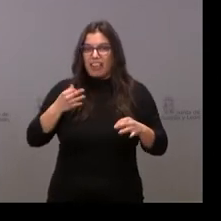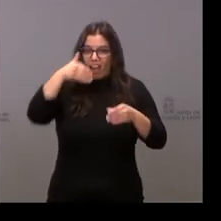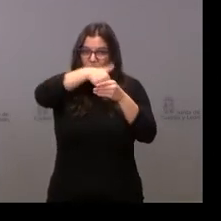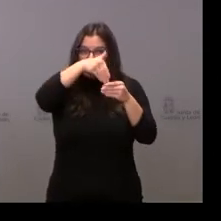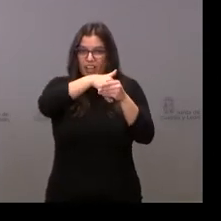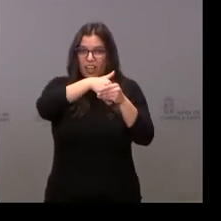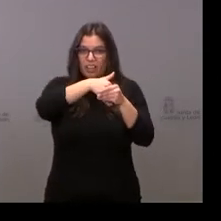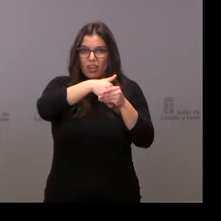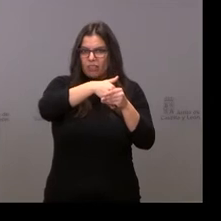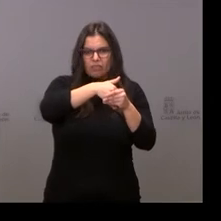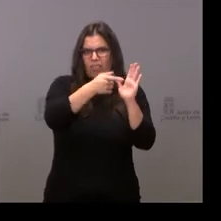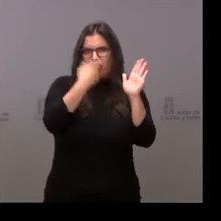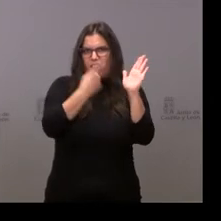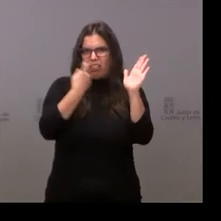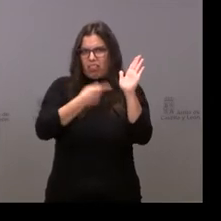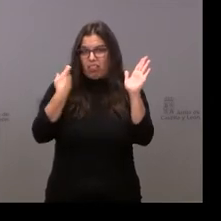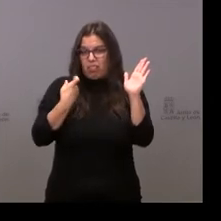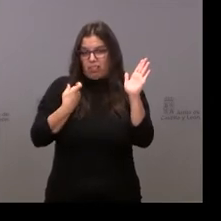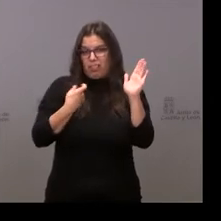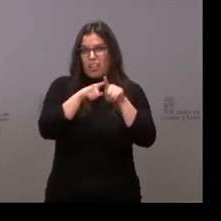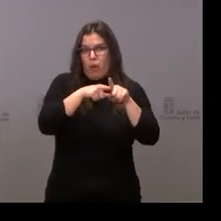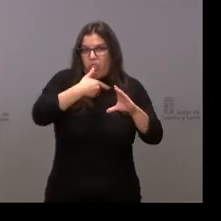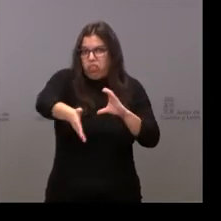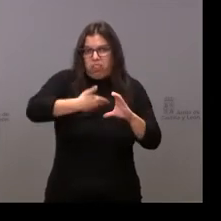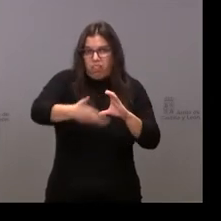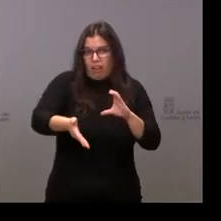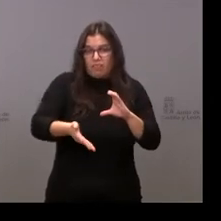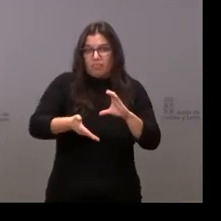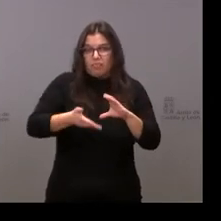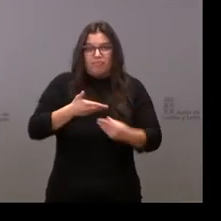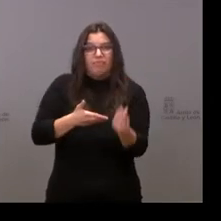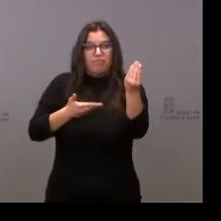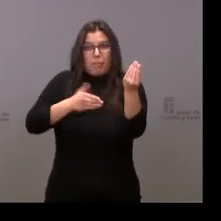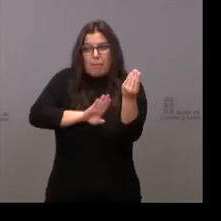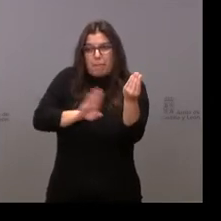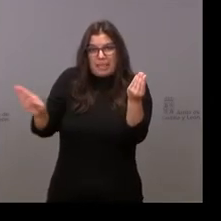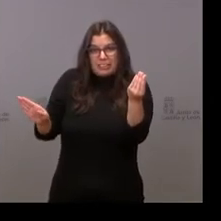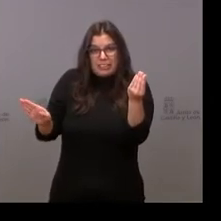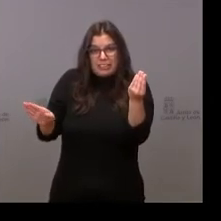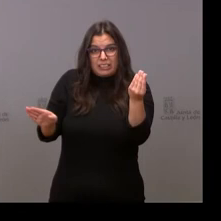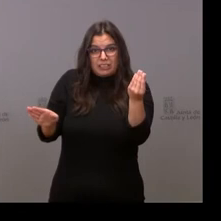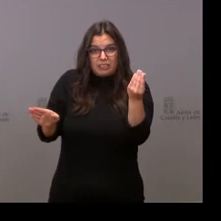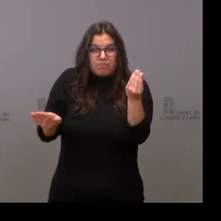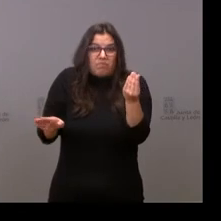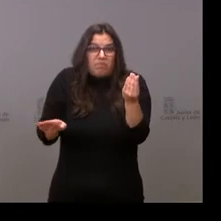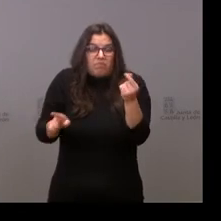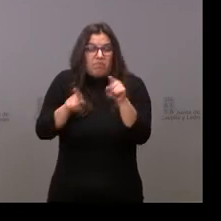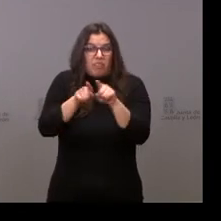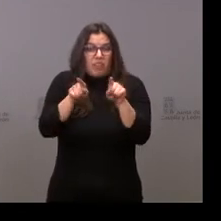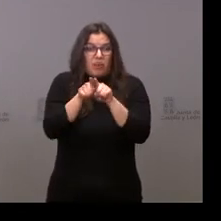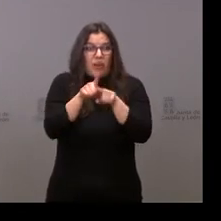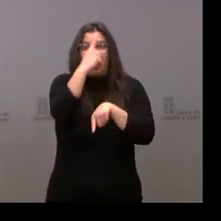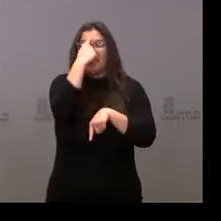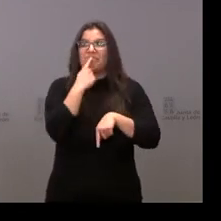contenidos más esenciales, digamos, dejando la Constitución simplemente en el caparazón, en la cáscara.